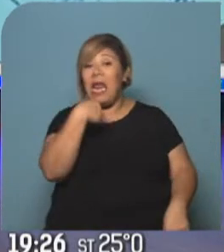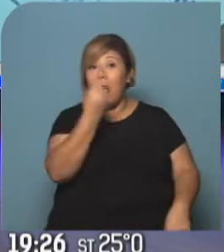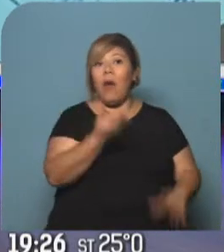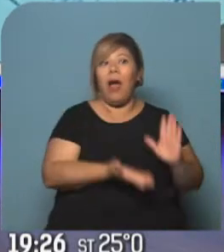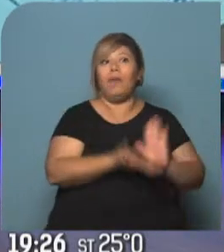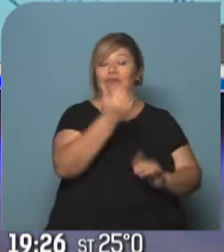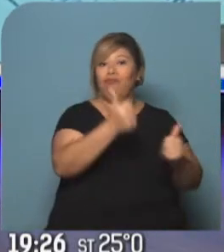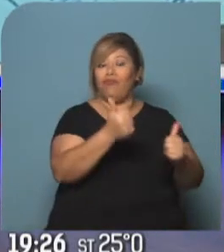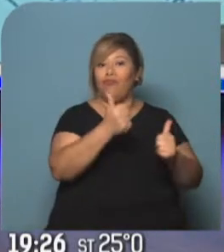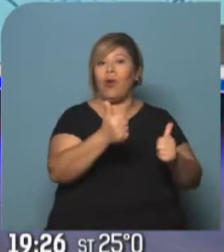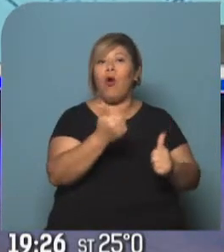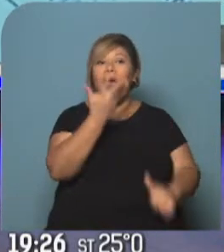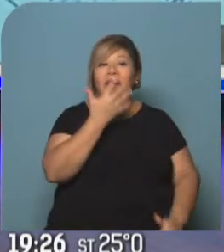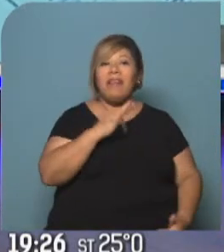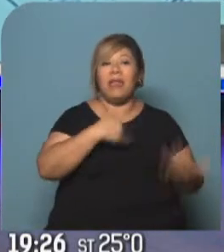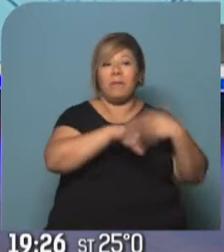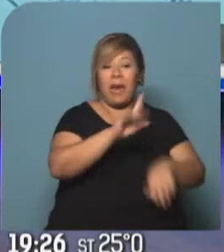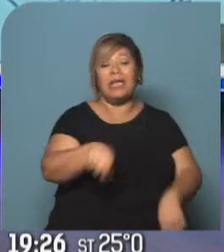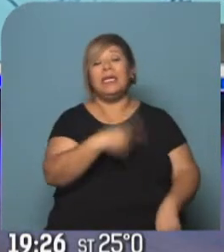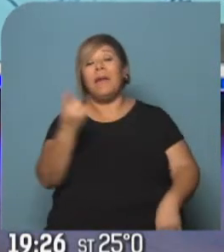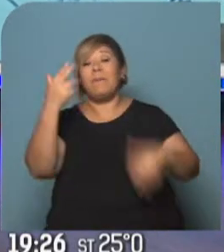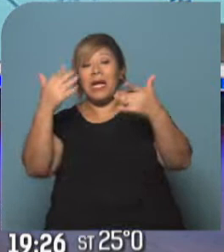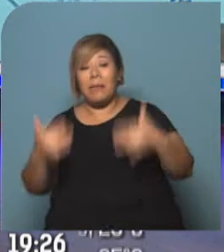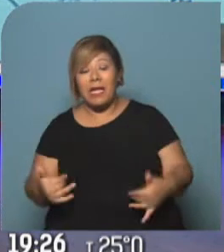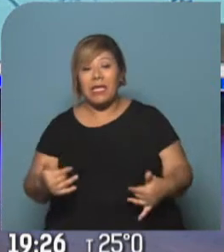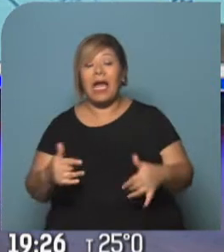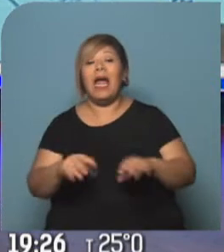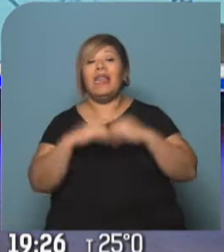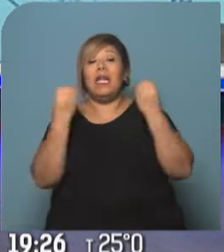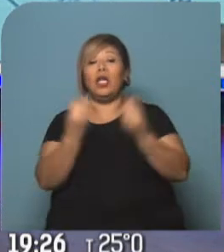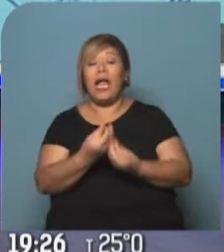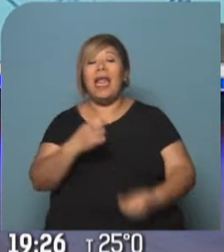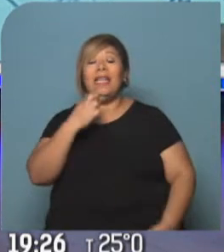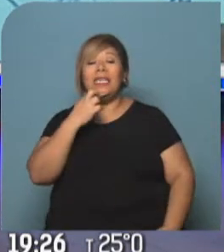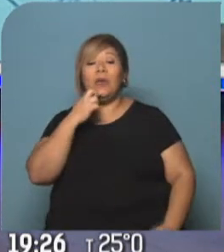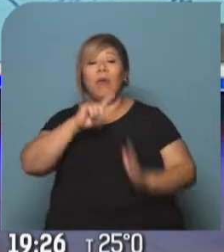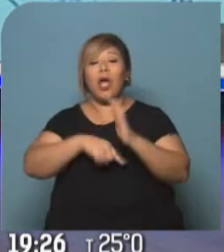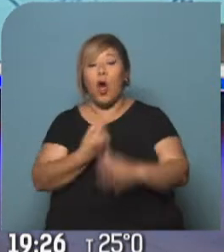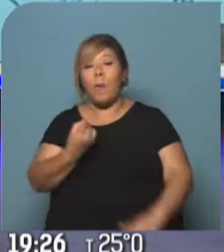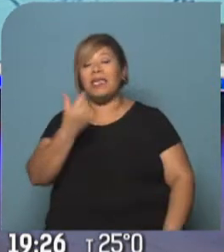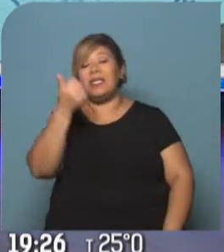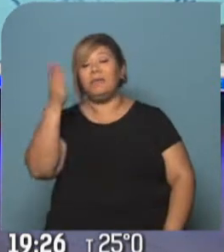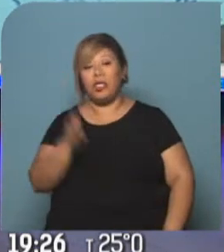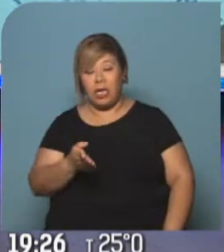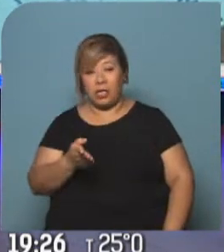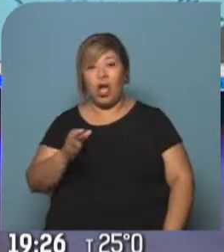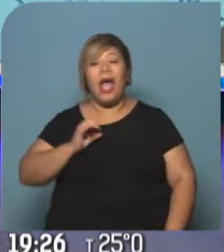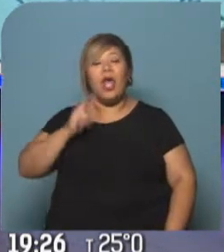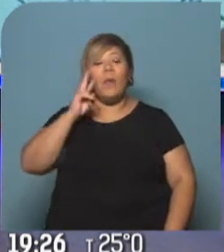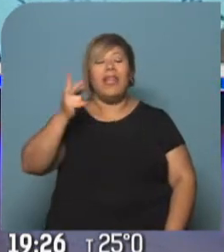abajo en este caso, solamente el 19,7% de los alumnos tenían un nivel avanzado en matemáticas en 2016, en